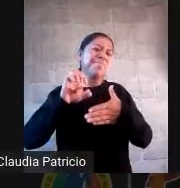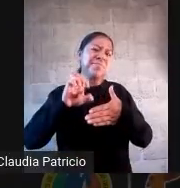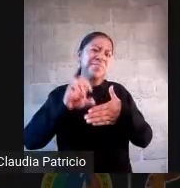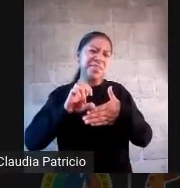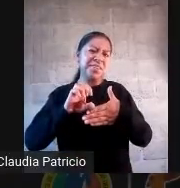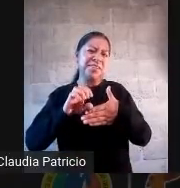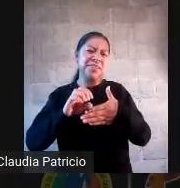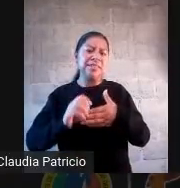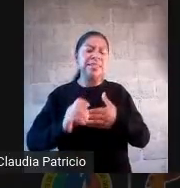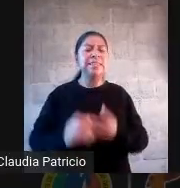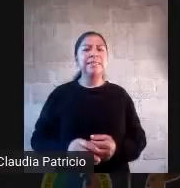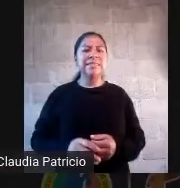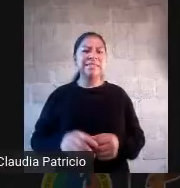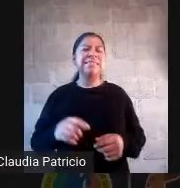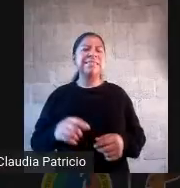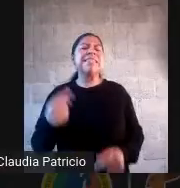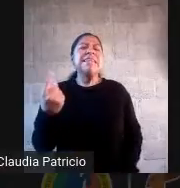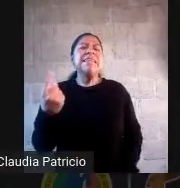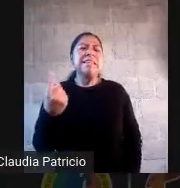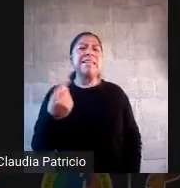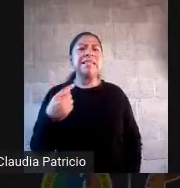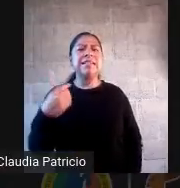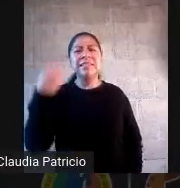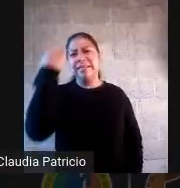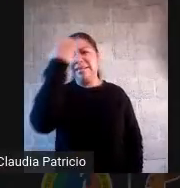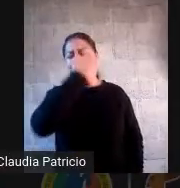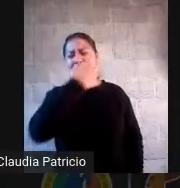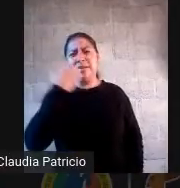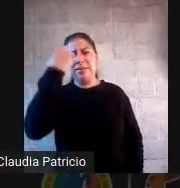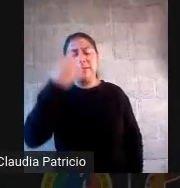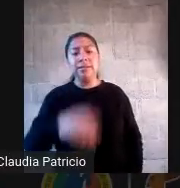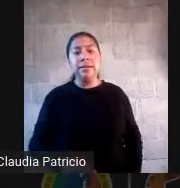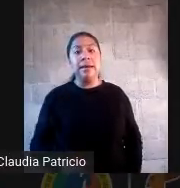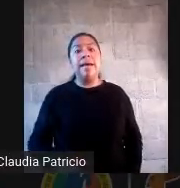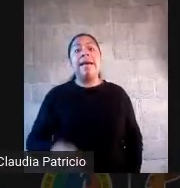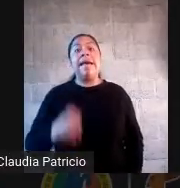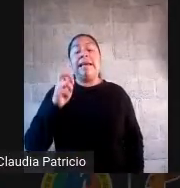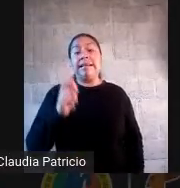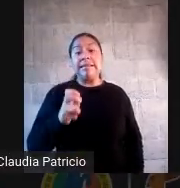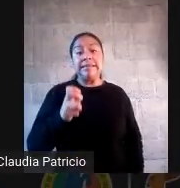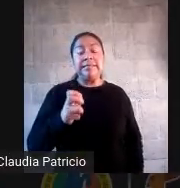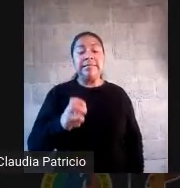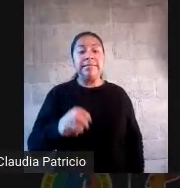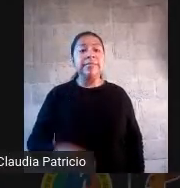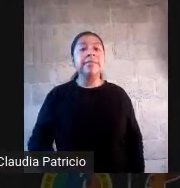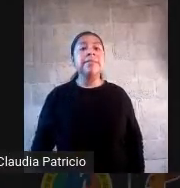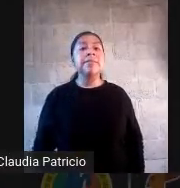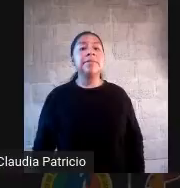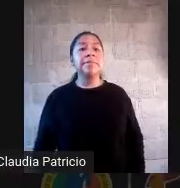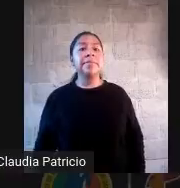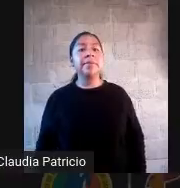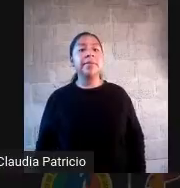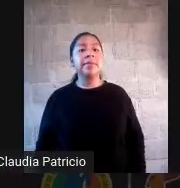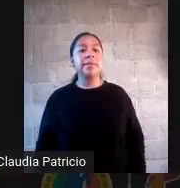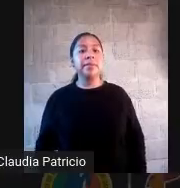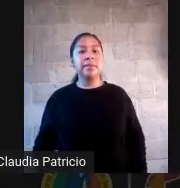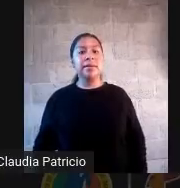estamos llamando formativa a la función, a la utilidad. Y aquí sí quiero ser muy, muy precisa. ¿Sí?